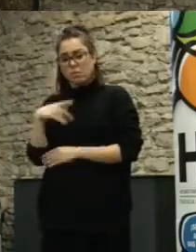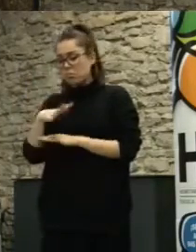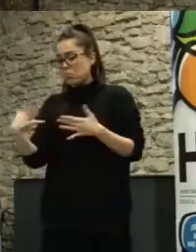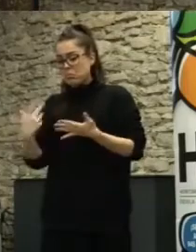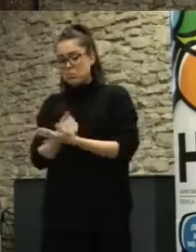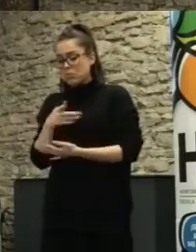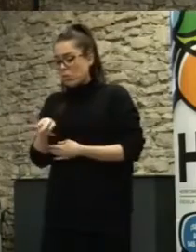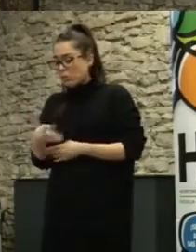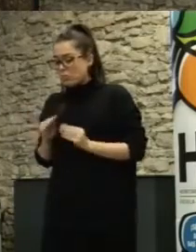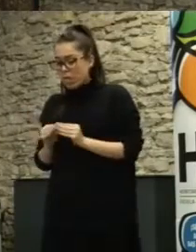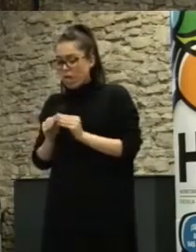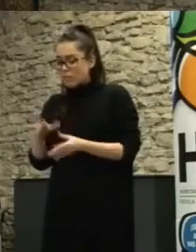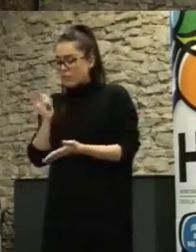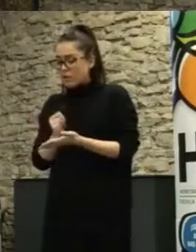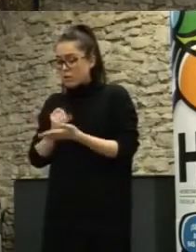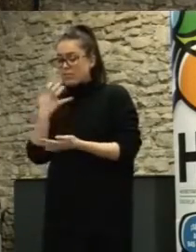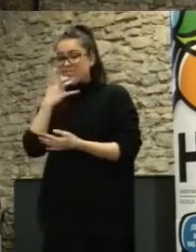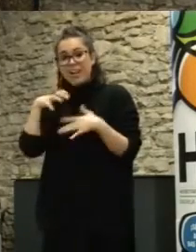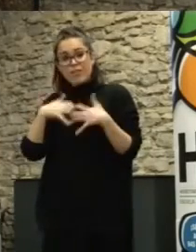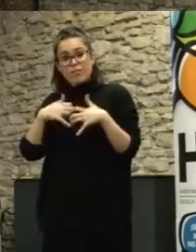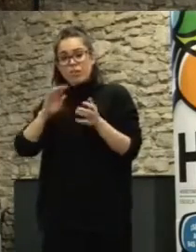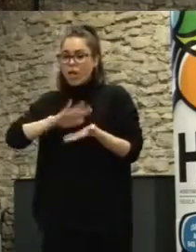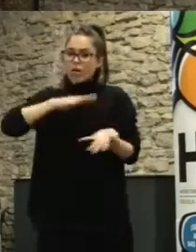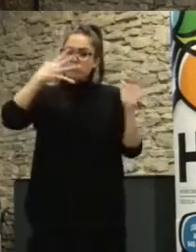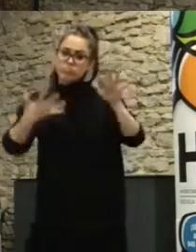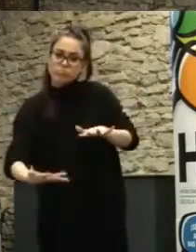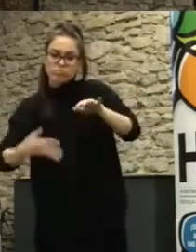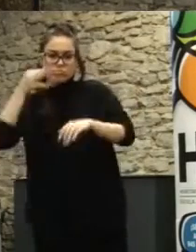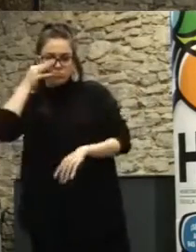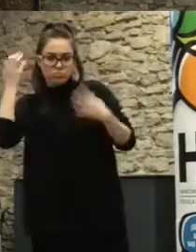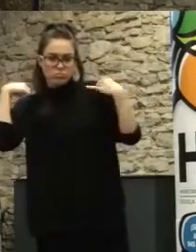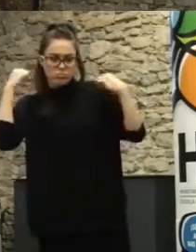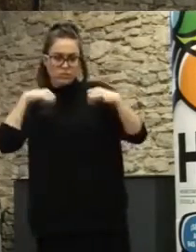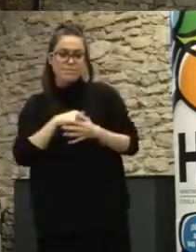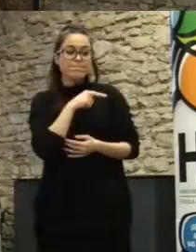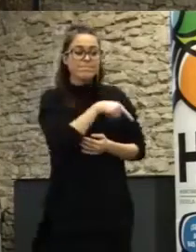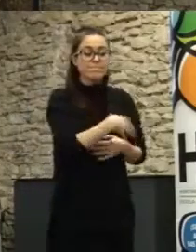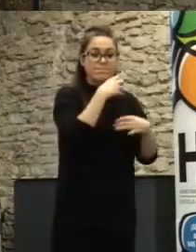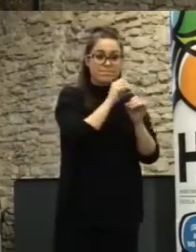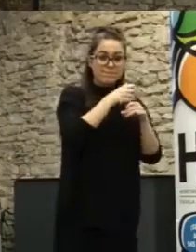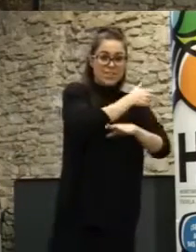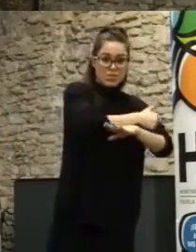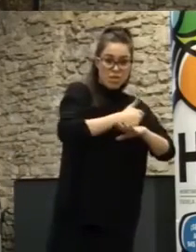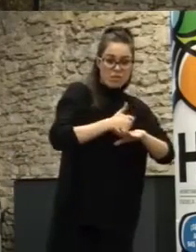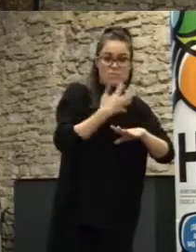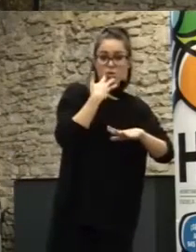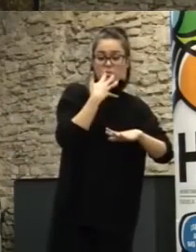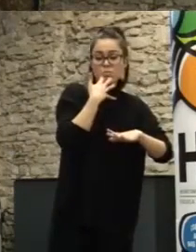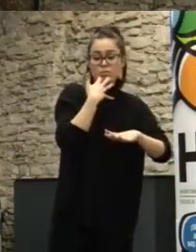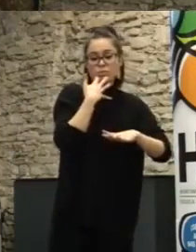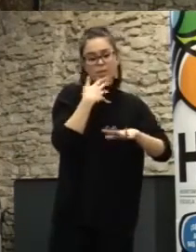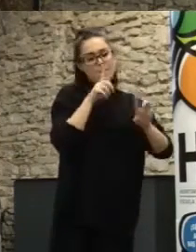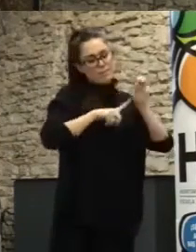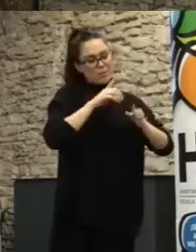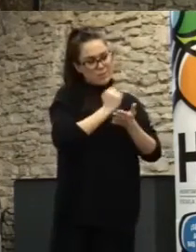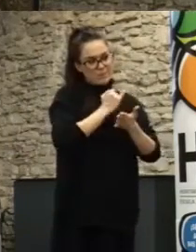prueba y si funciona se desarrolla en el caso de los laboratorios ciudadanos como comentamos antes hay más problemas para